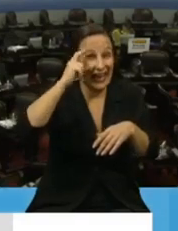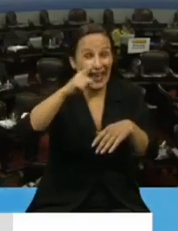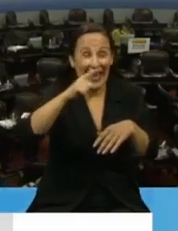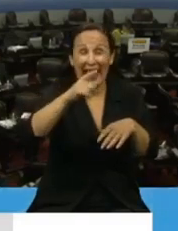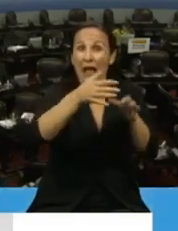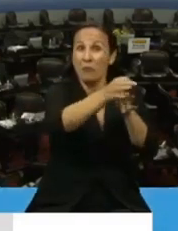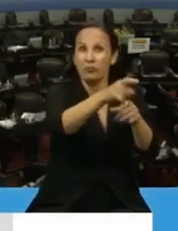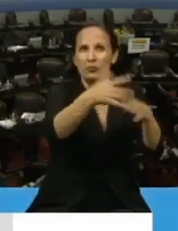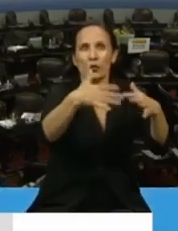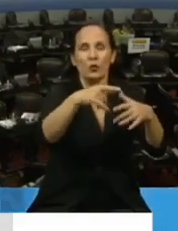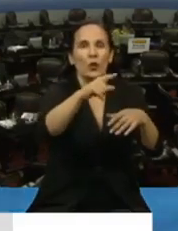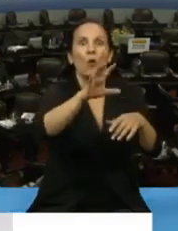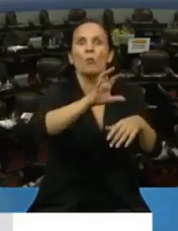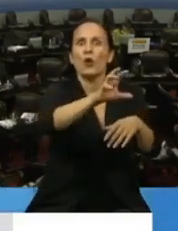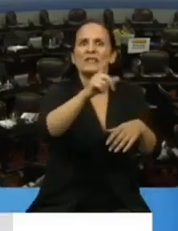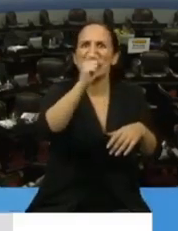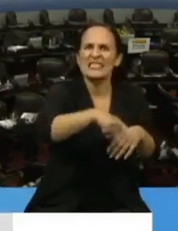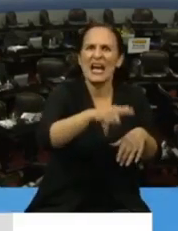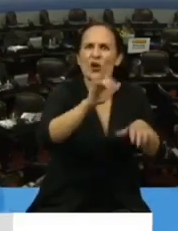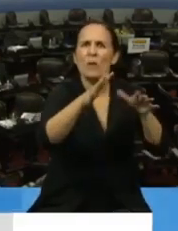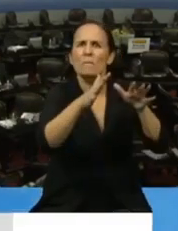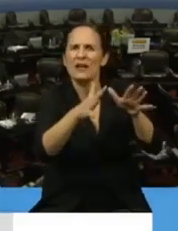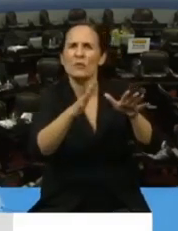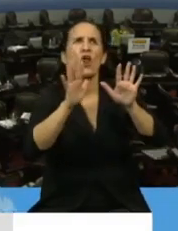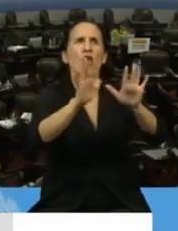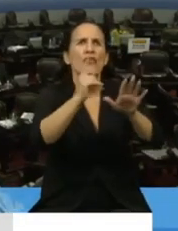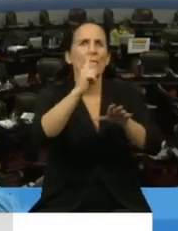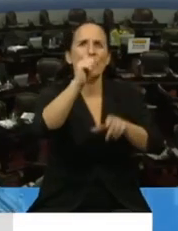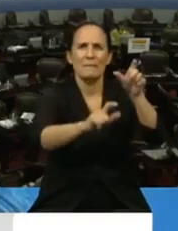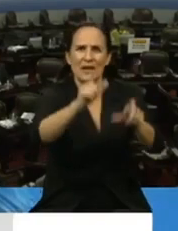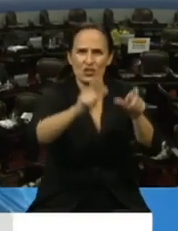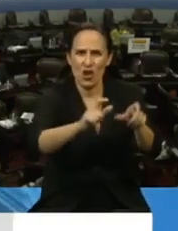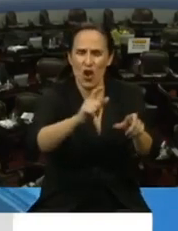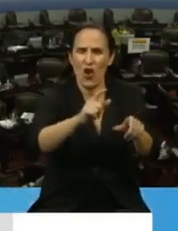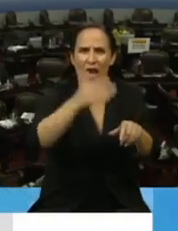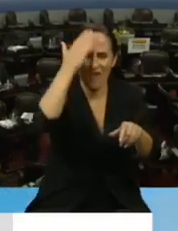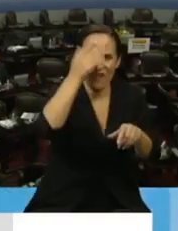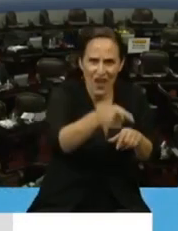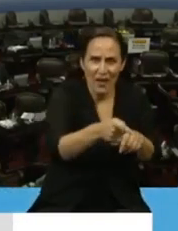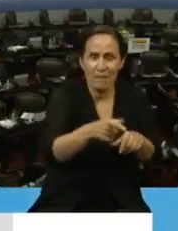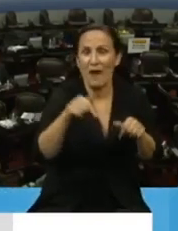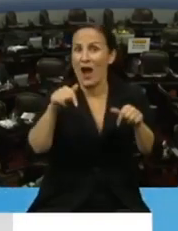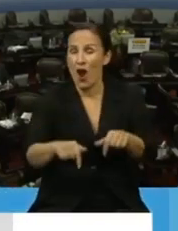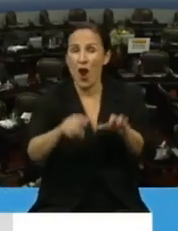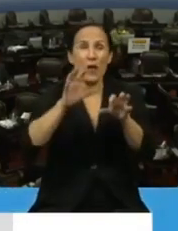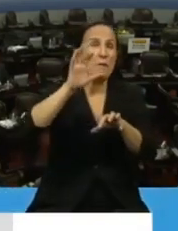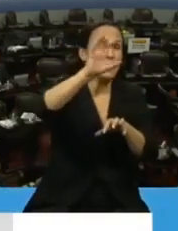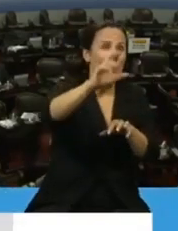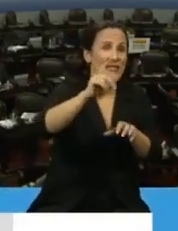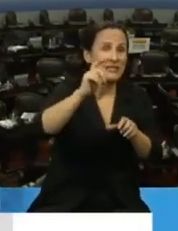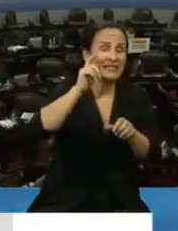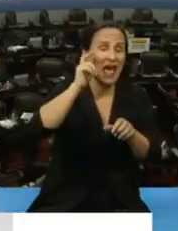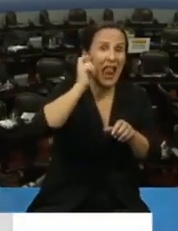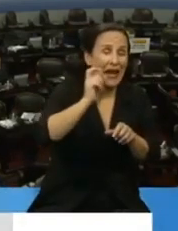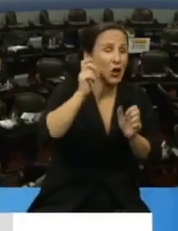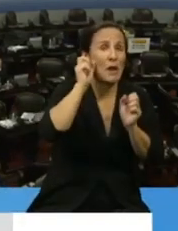entonces toda la provincia de Chaco tenía alrededor de 10.000 personas enfermas. Bueno, hoy La Rioja supera ampliamente esa realidad. Y a